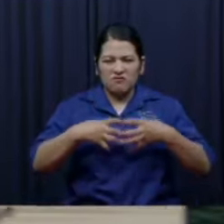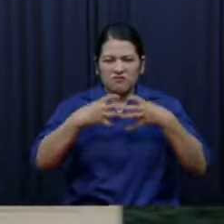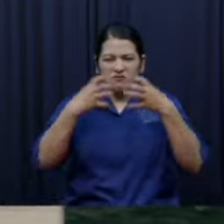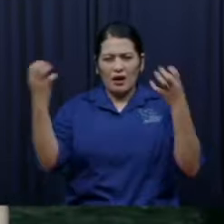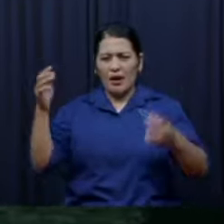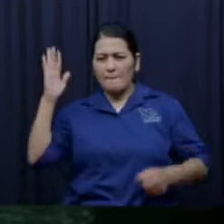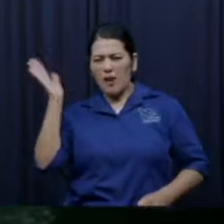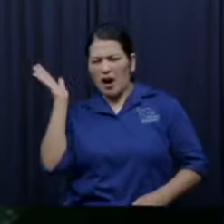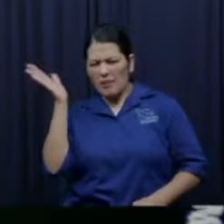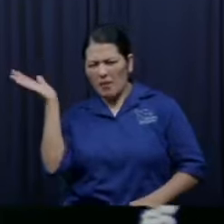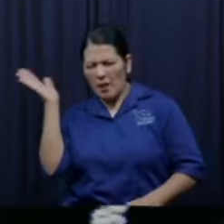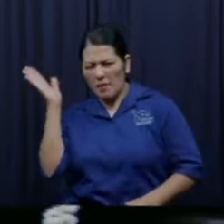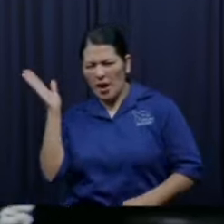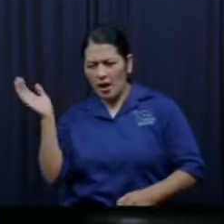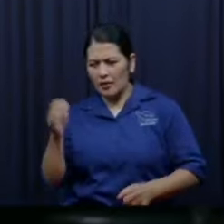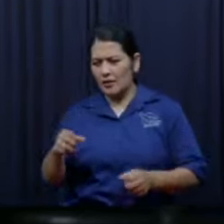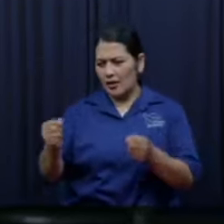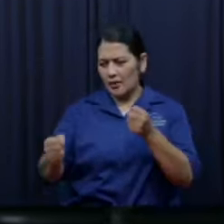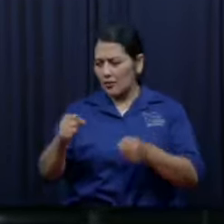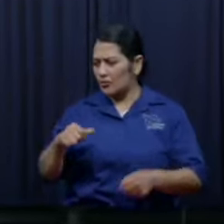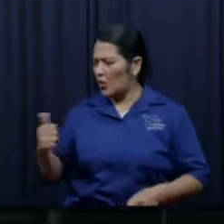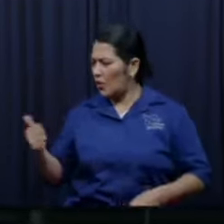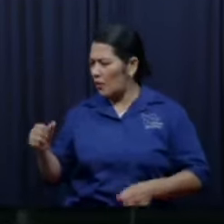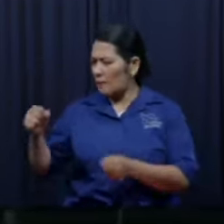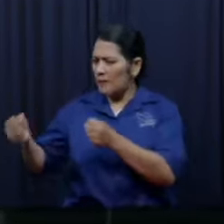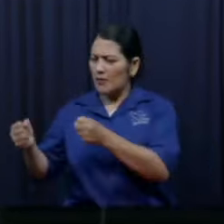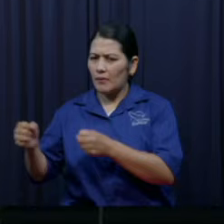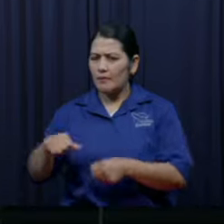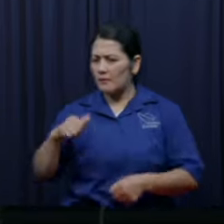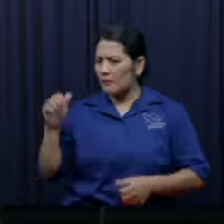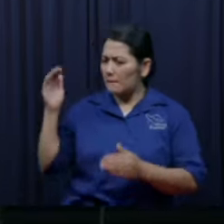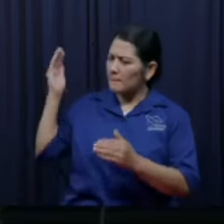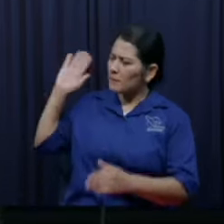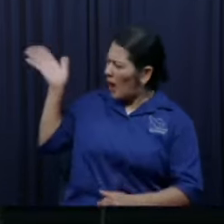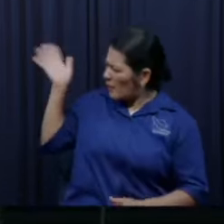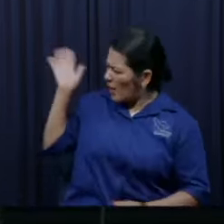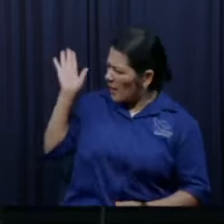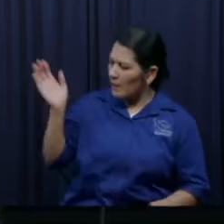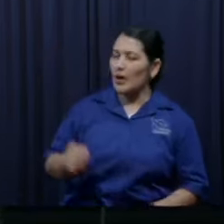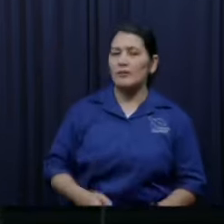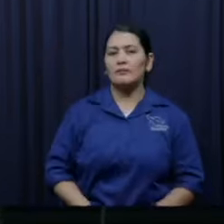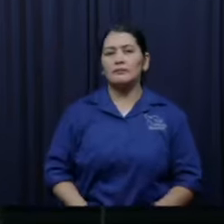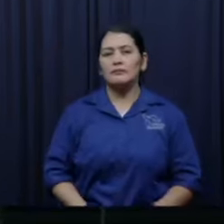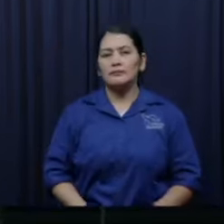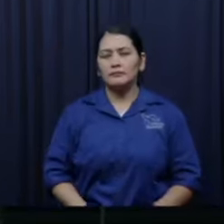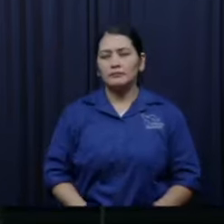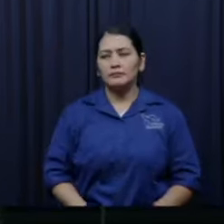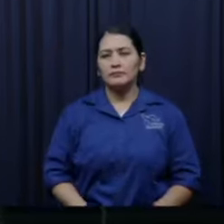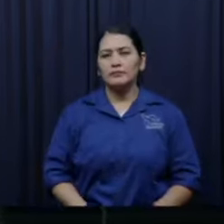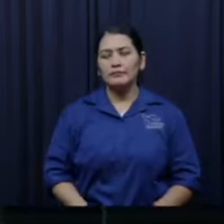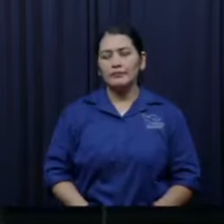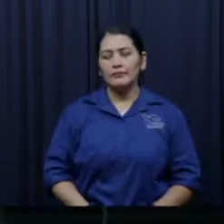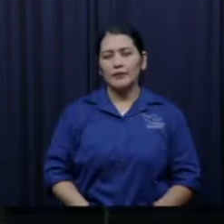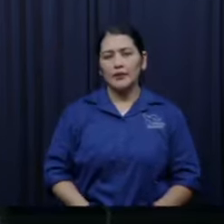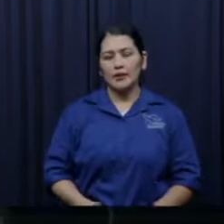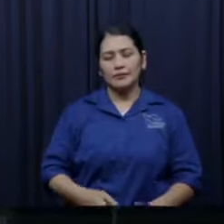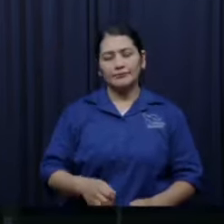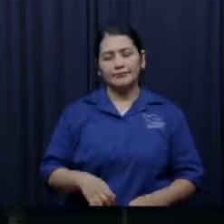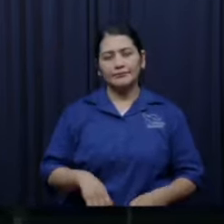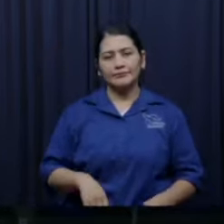pero mire que tristeza un día fuimos con todos los pastores de Guatemala a Honduras